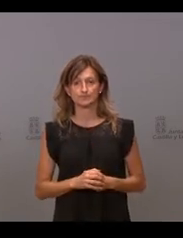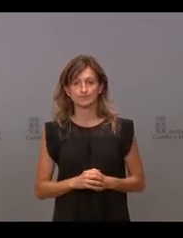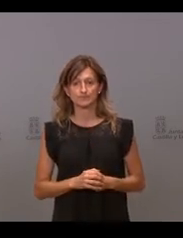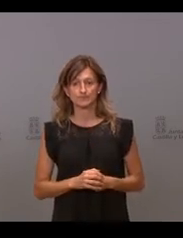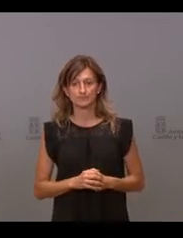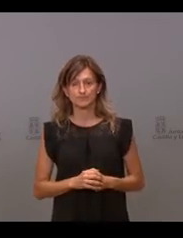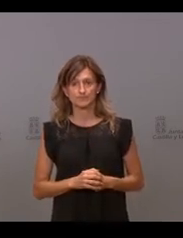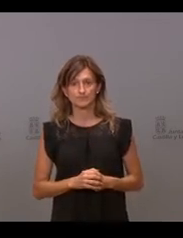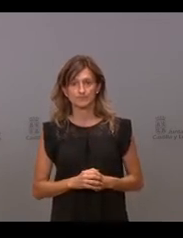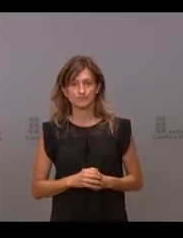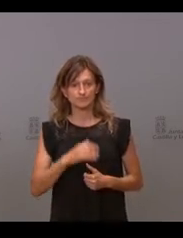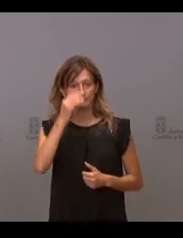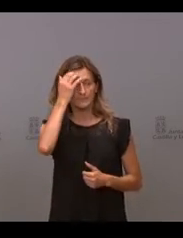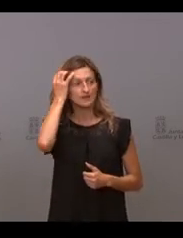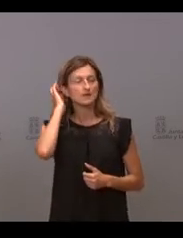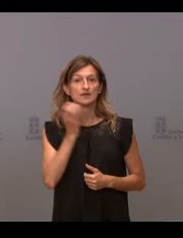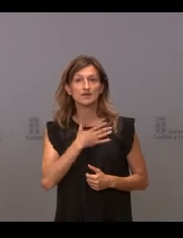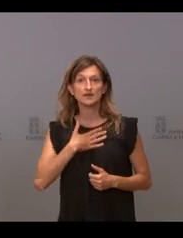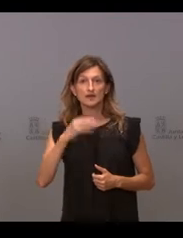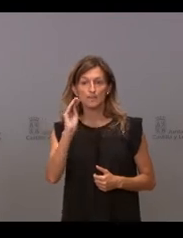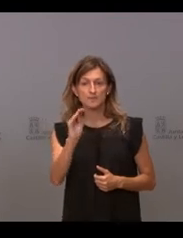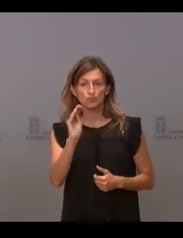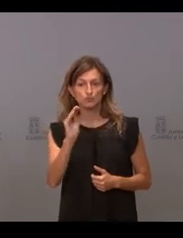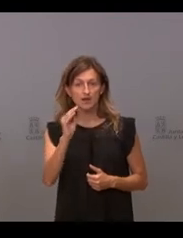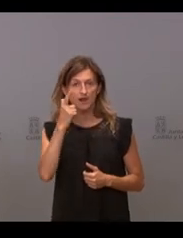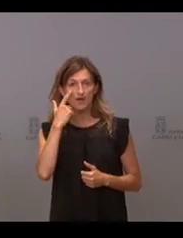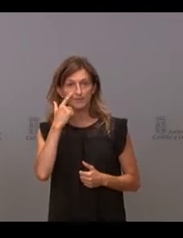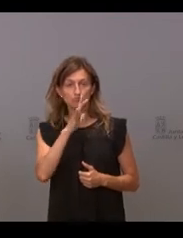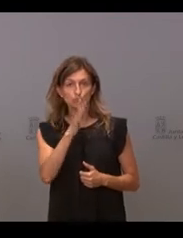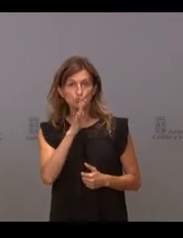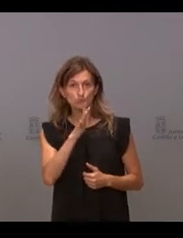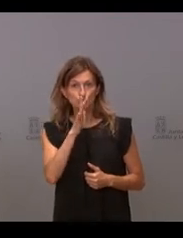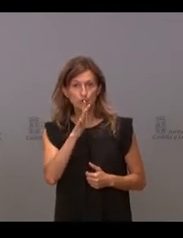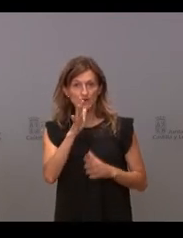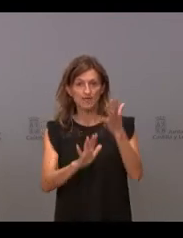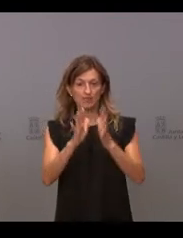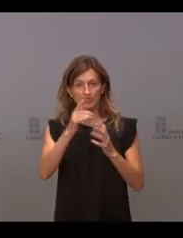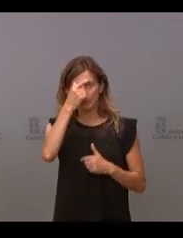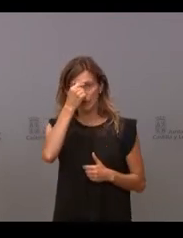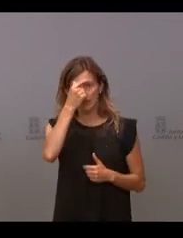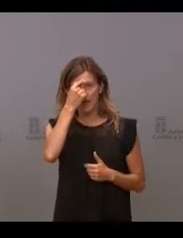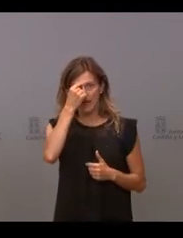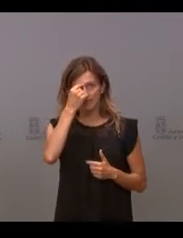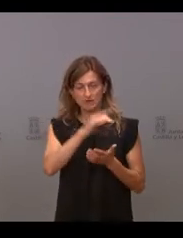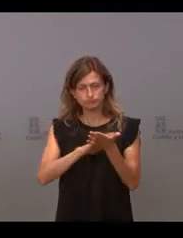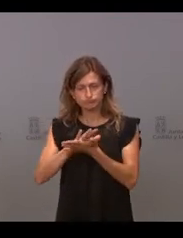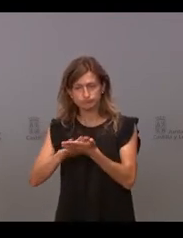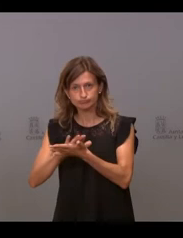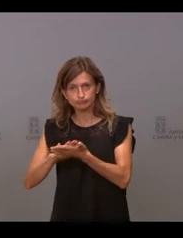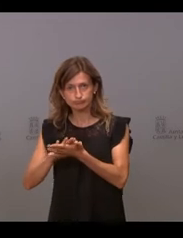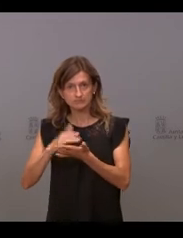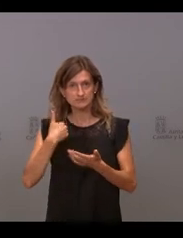Desde la actualidad quería preguntarle si había algún motivo justificado, no sé, si el incendio de Ávila que se ha dado ya por extinguido, el que está activo todavía